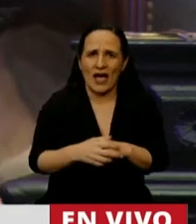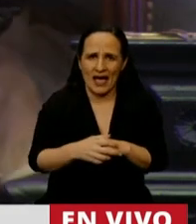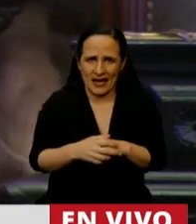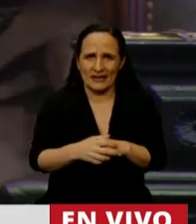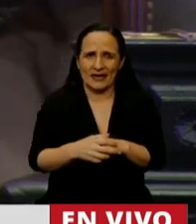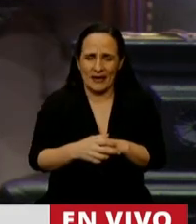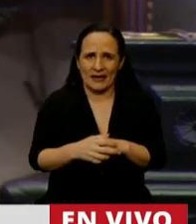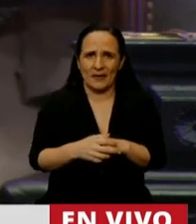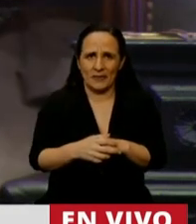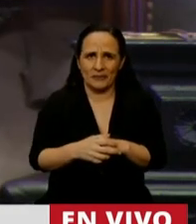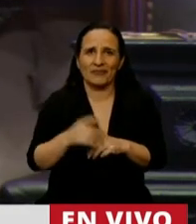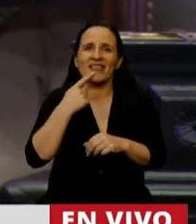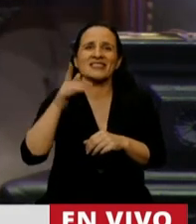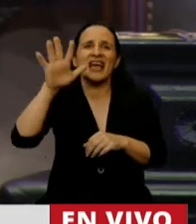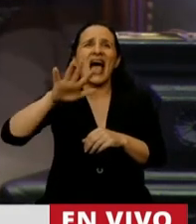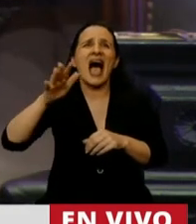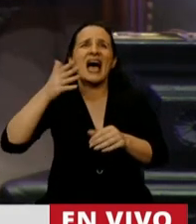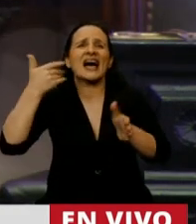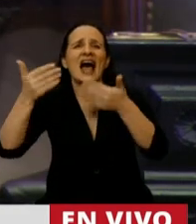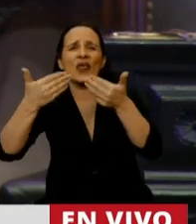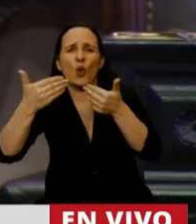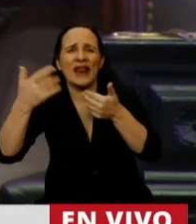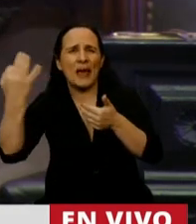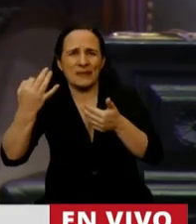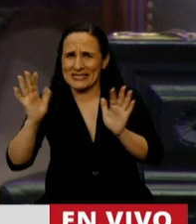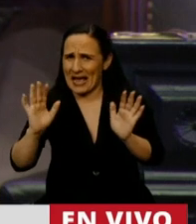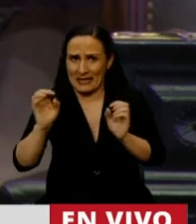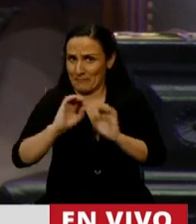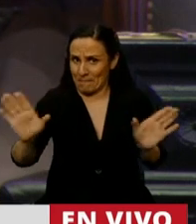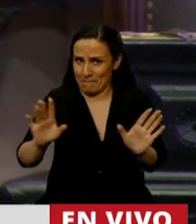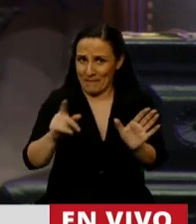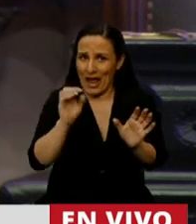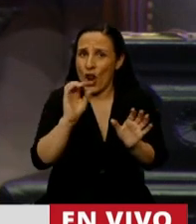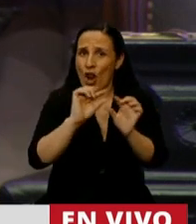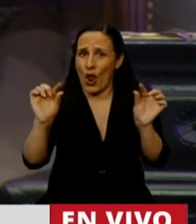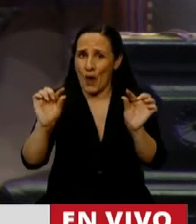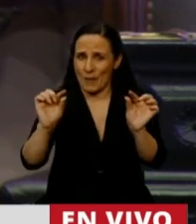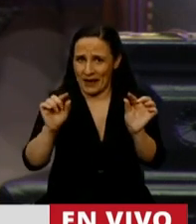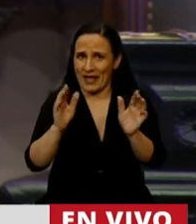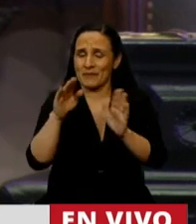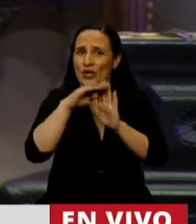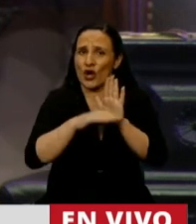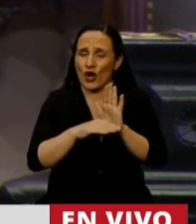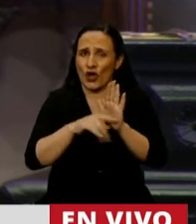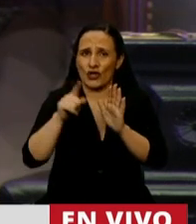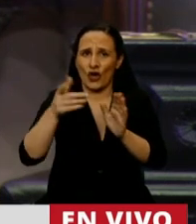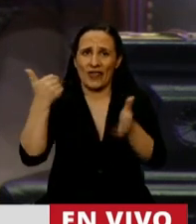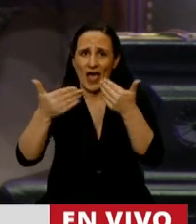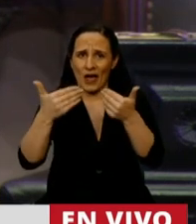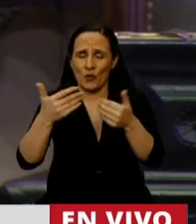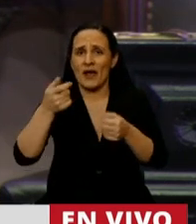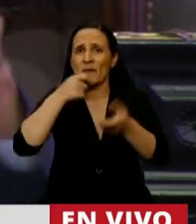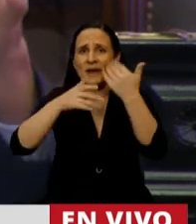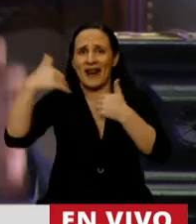incorrectamente, además, área aduanera especial, porque el código aduanero lo define para los impuestos de importación y